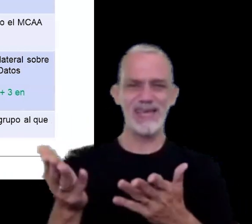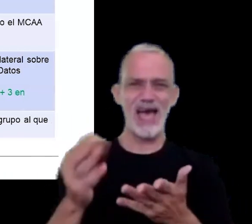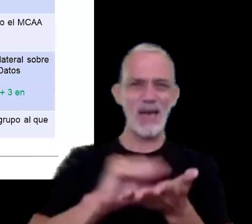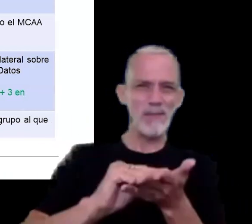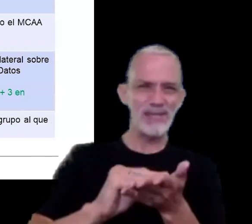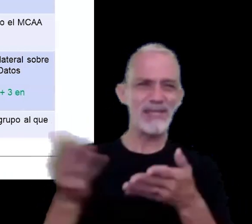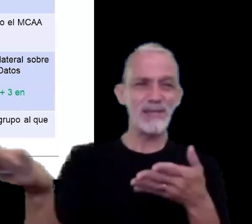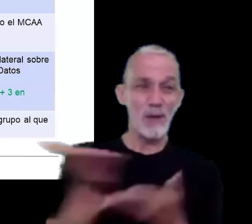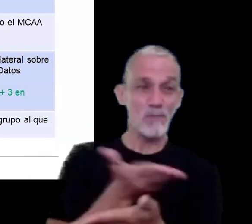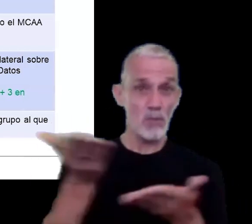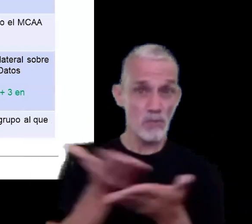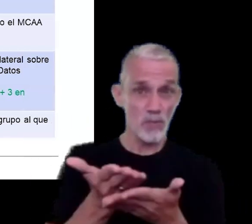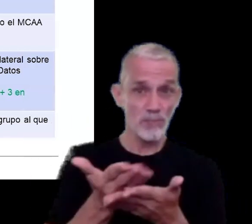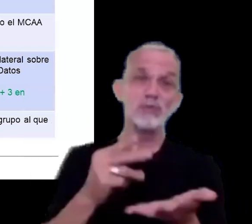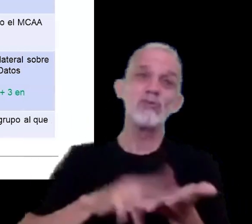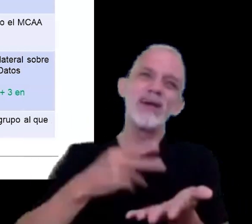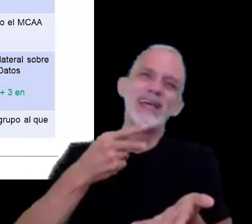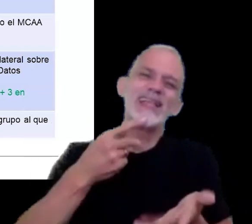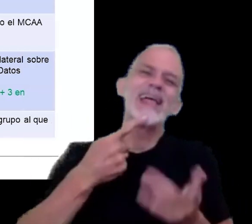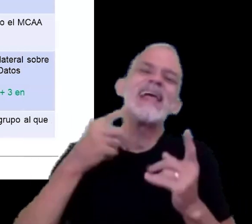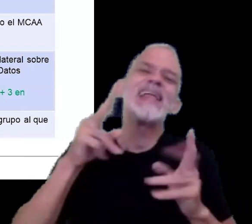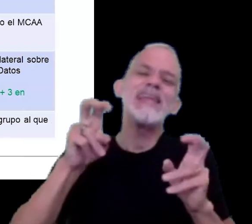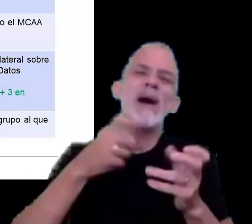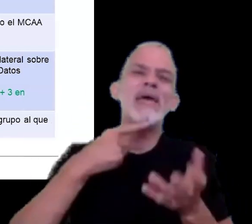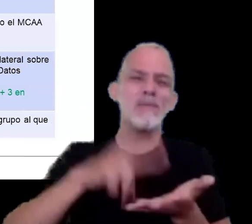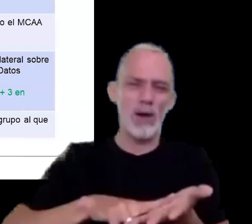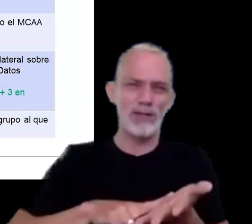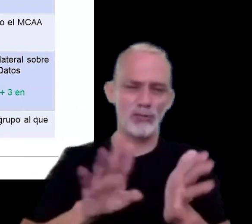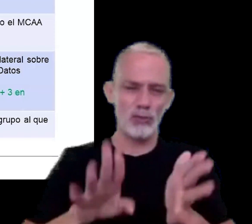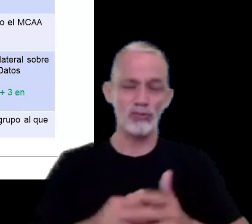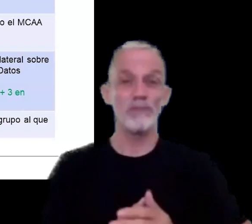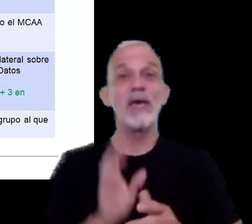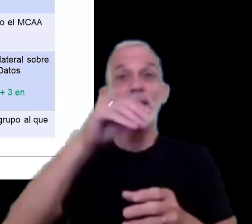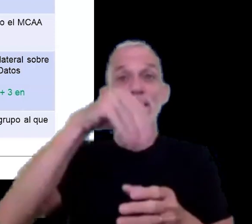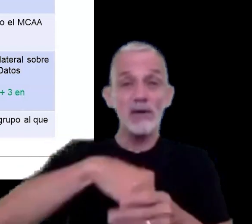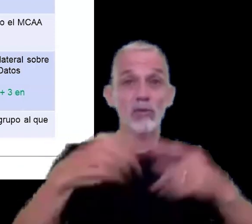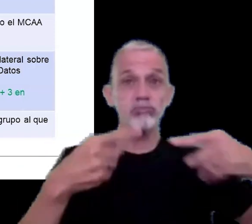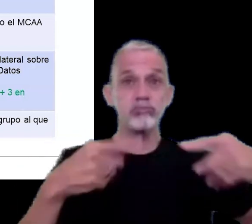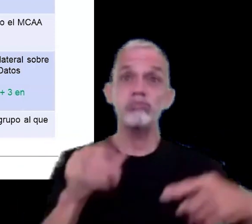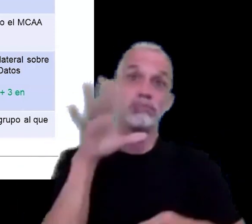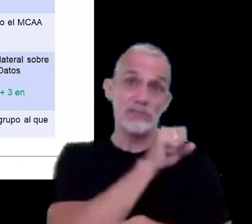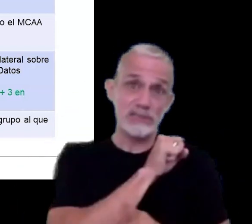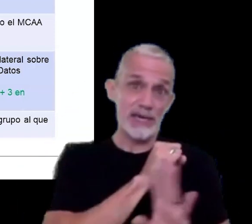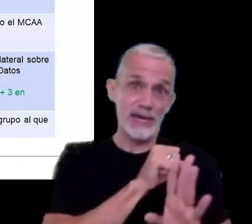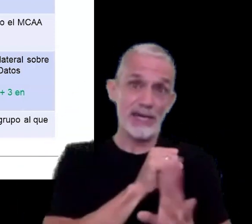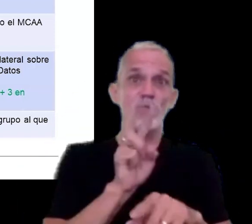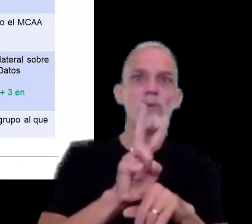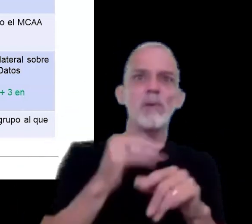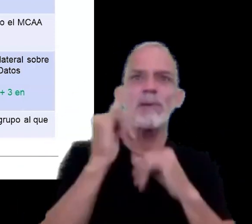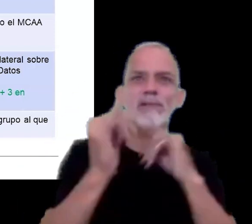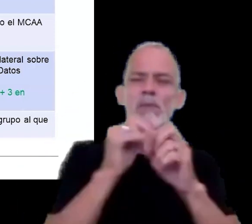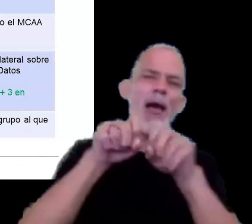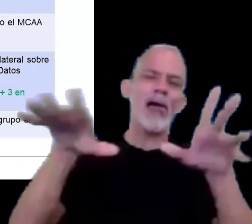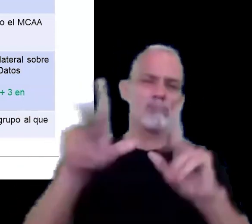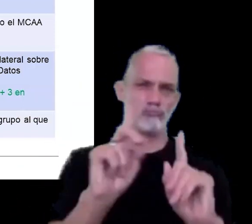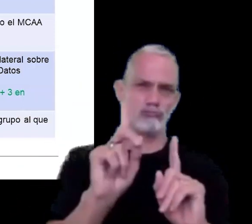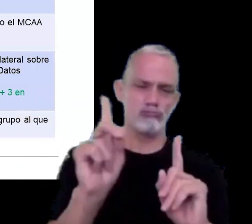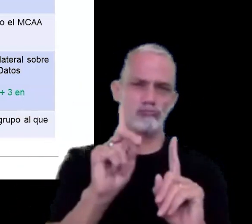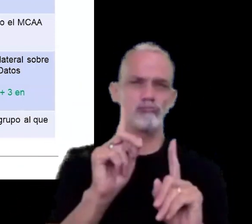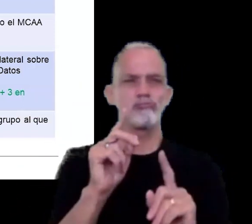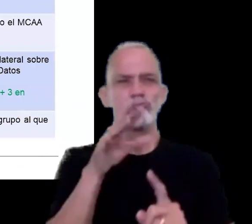materia fiscal que incluye tanto aspectos de confidencialidad y protección de datos para asegurar